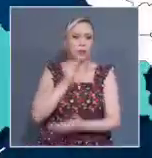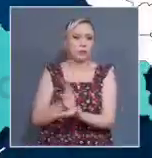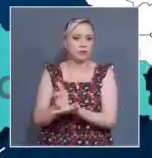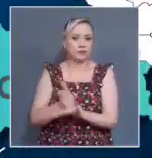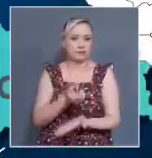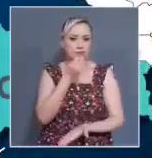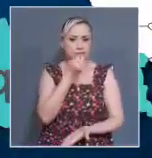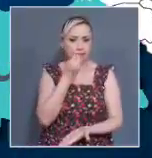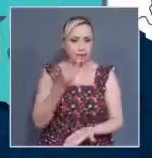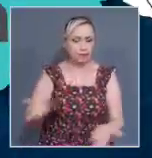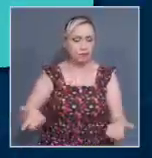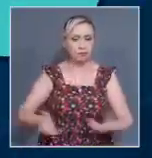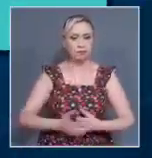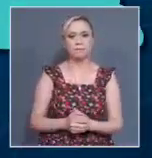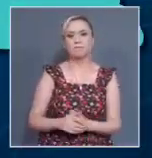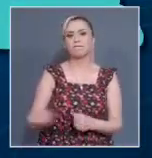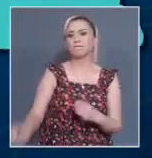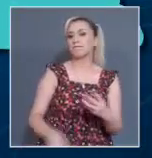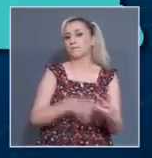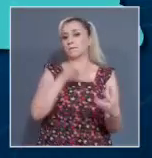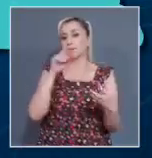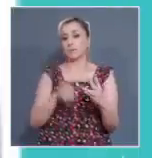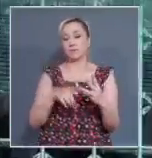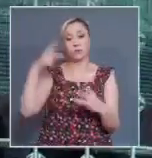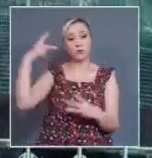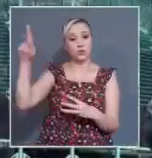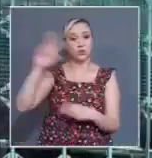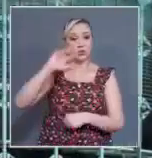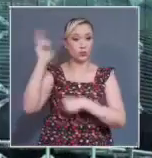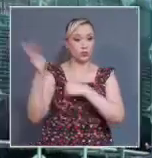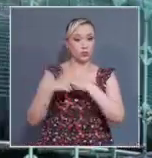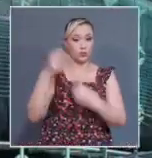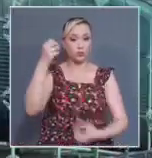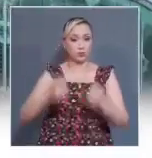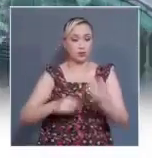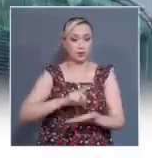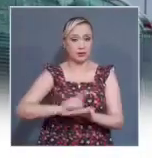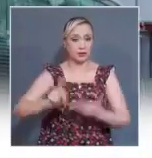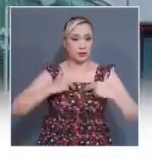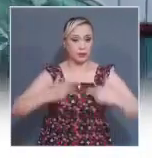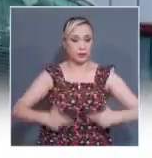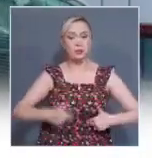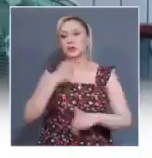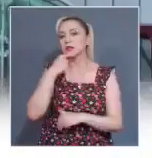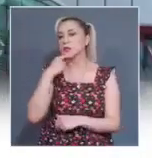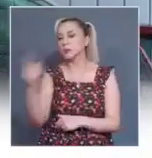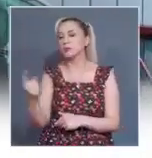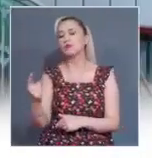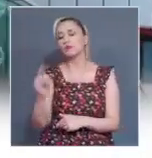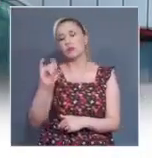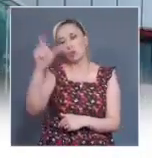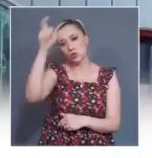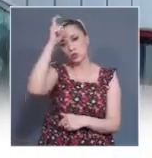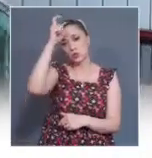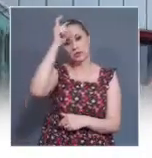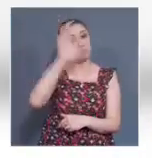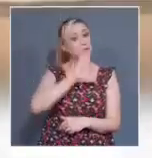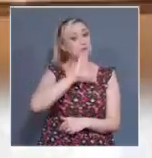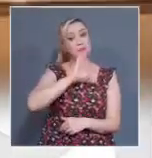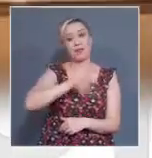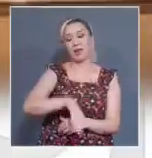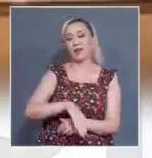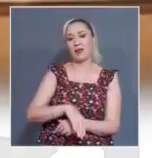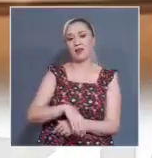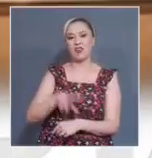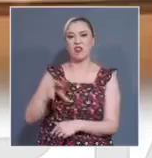Finalmente, el Tribunal Europeo de Derechos Humanos resolvió que Turquía vulneró la libertad de expresión de una jueza que fue